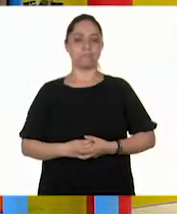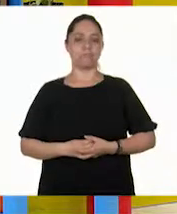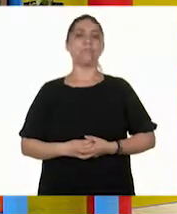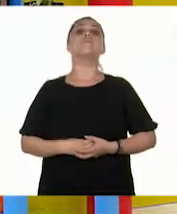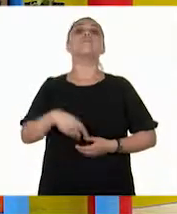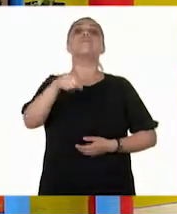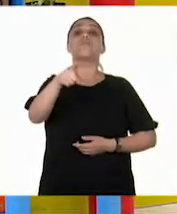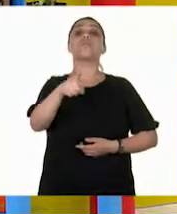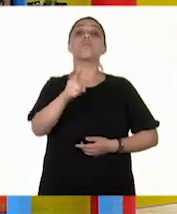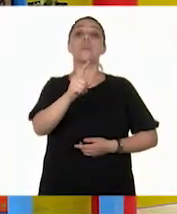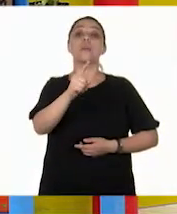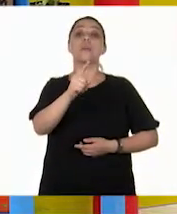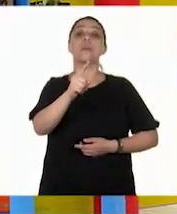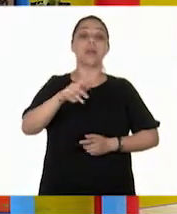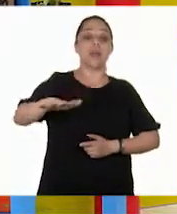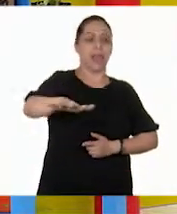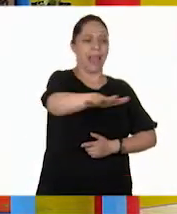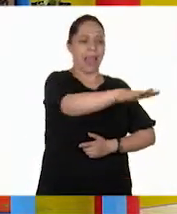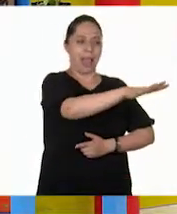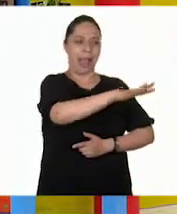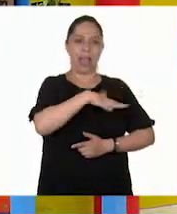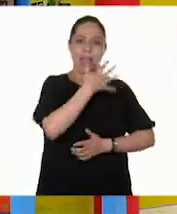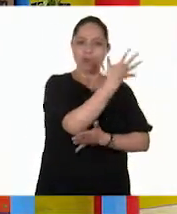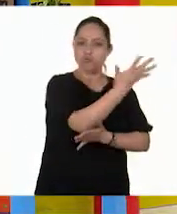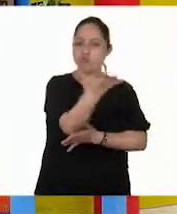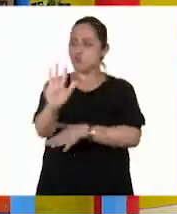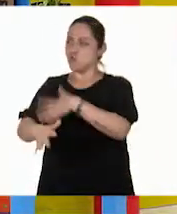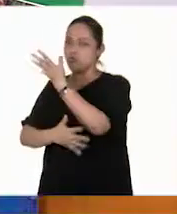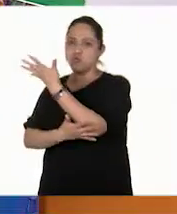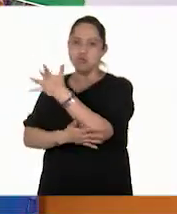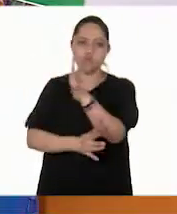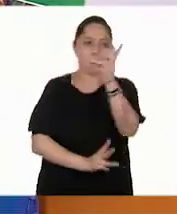beneficia cuidar las áreas verdes? Ajá.